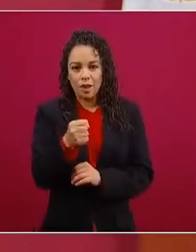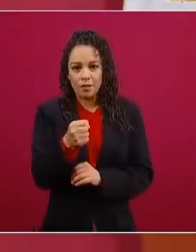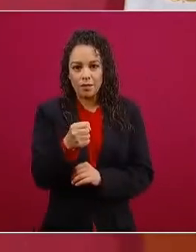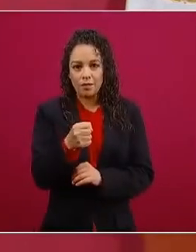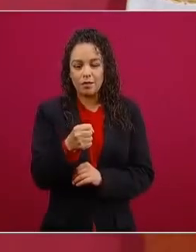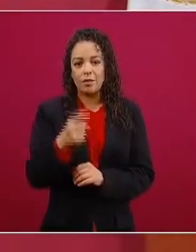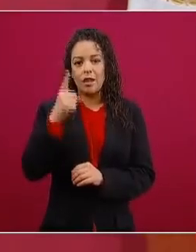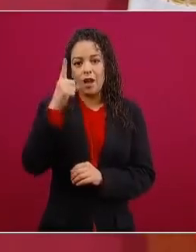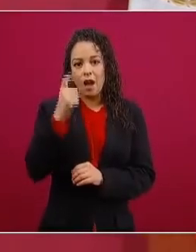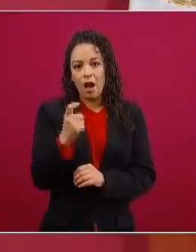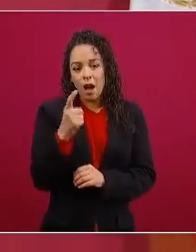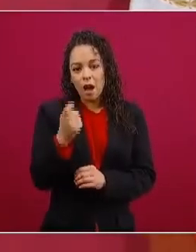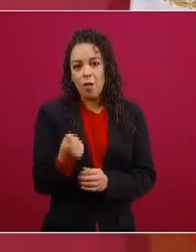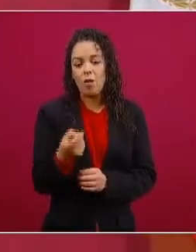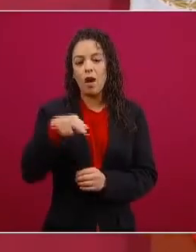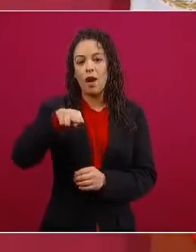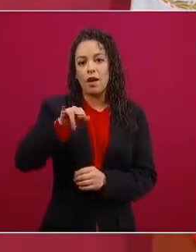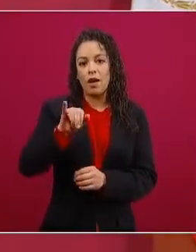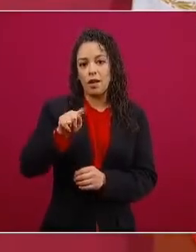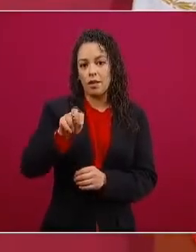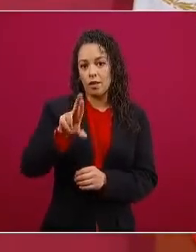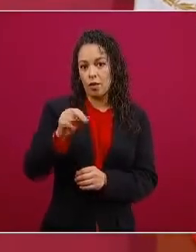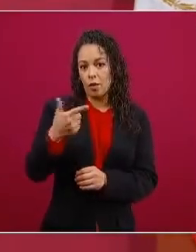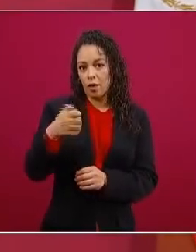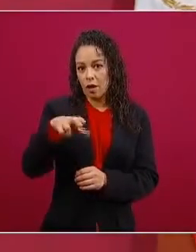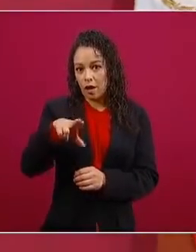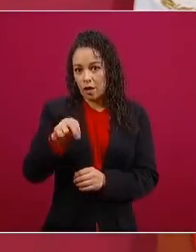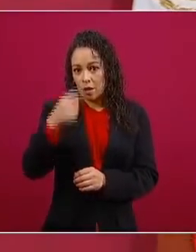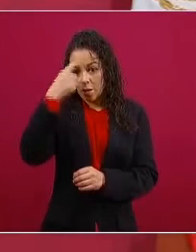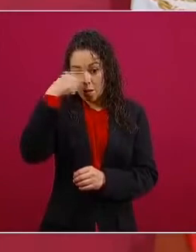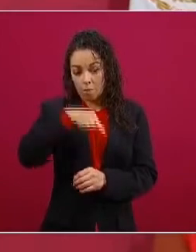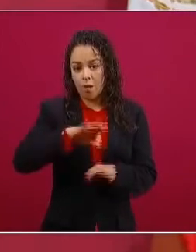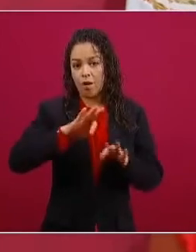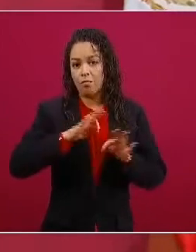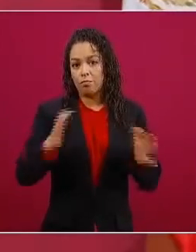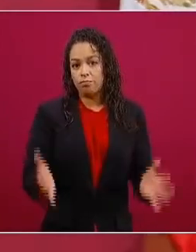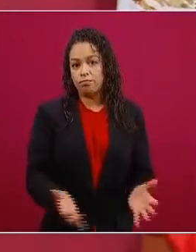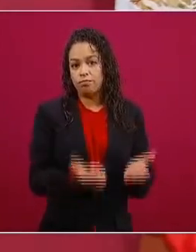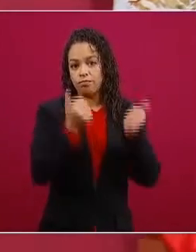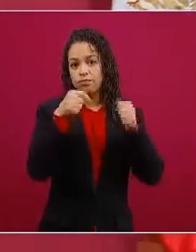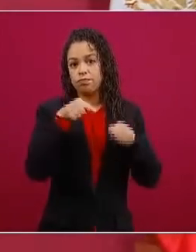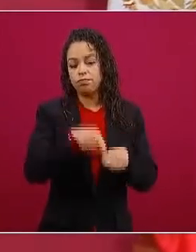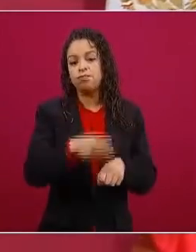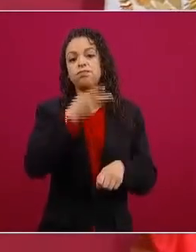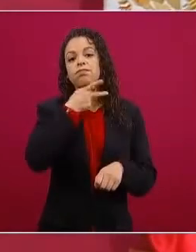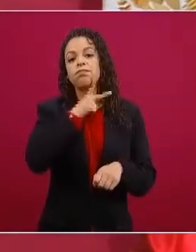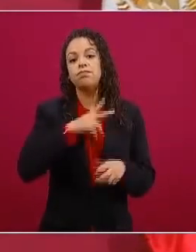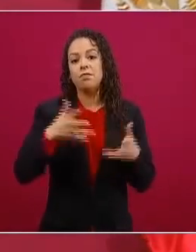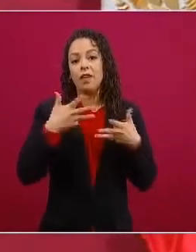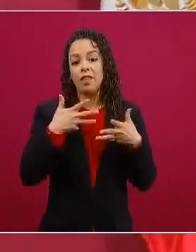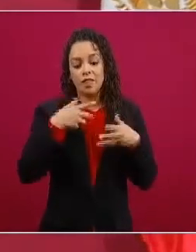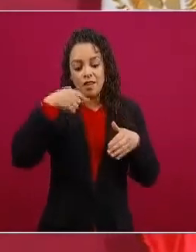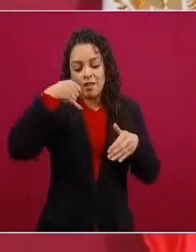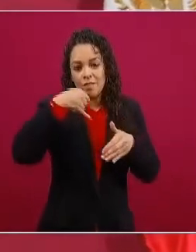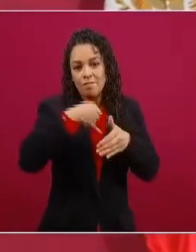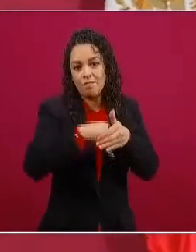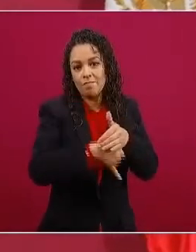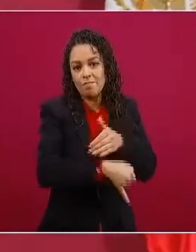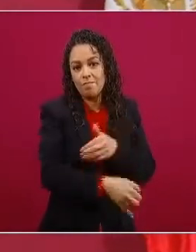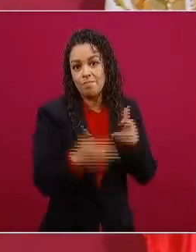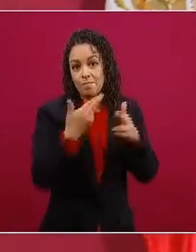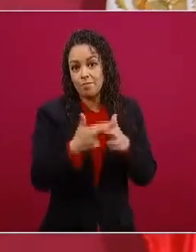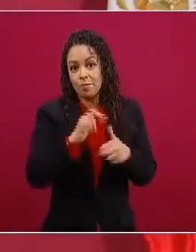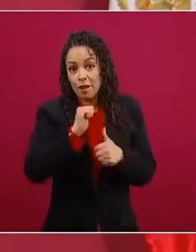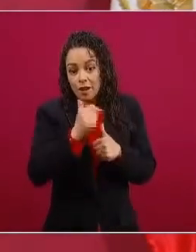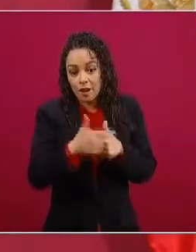agua, nitrógeno para levantar el petróleo que les queda. y extraerlo.